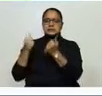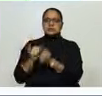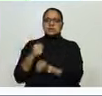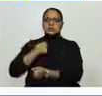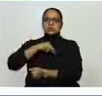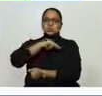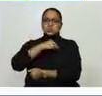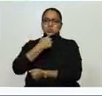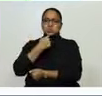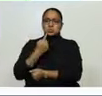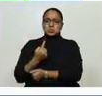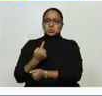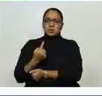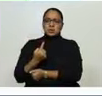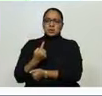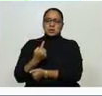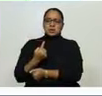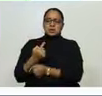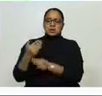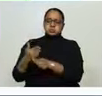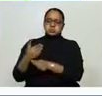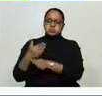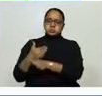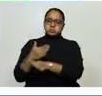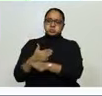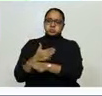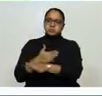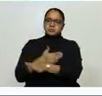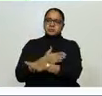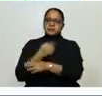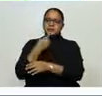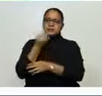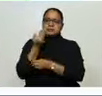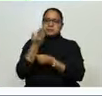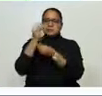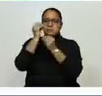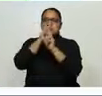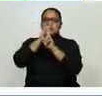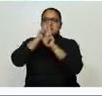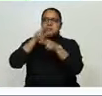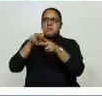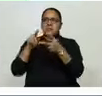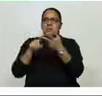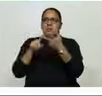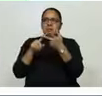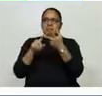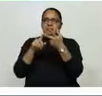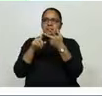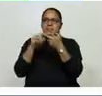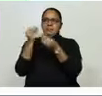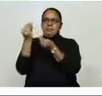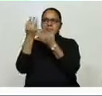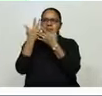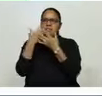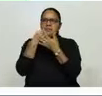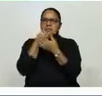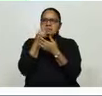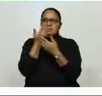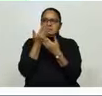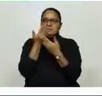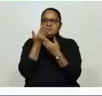nosotros tenemos que ir aumentando esa capacidad en cada región, porque esto nos va a ir diciendo que